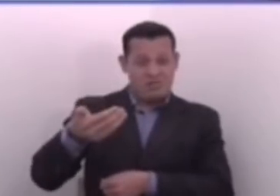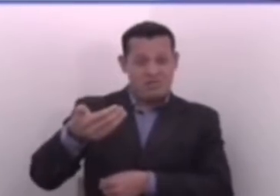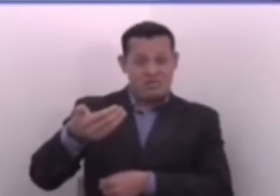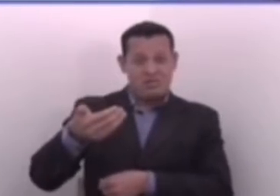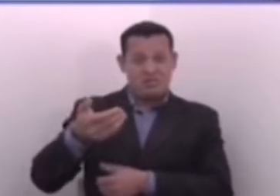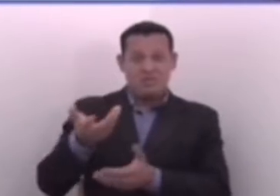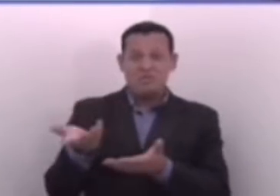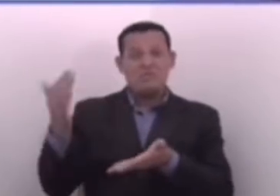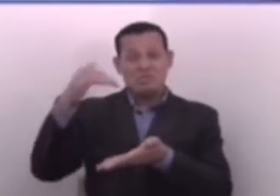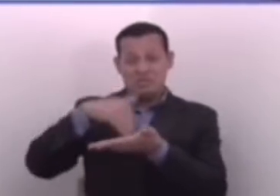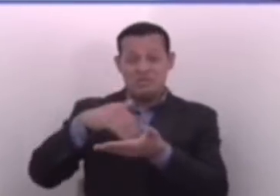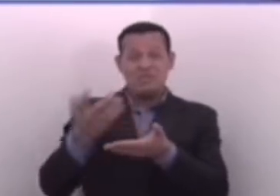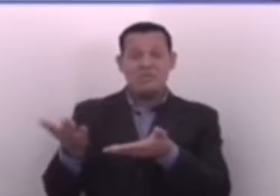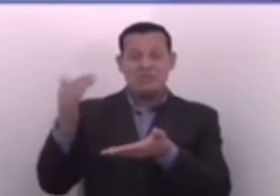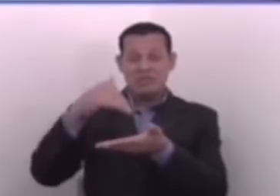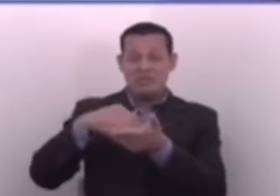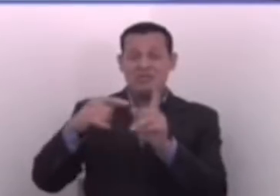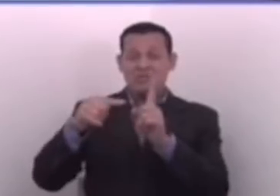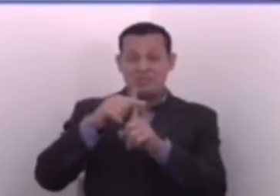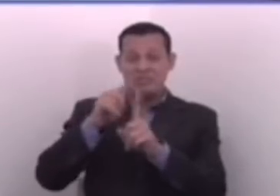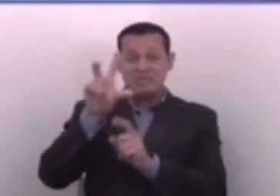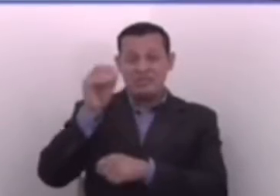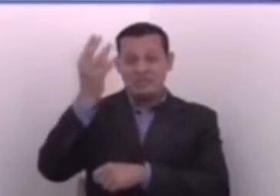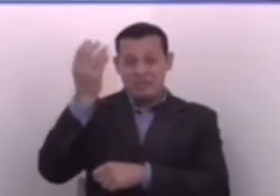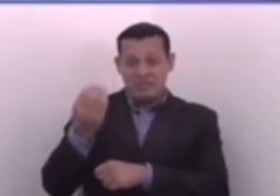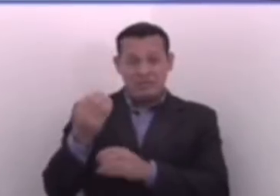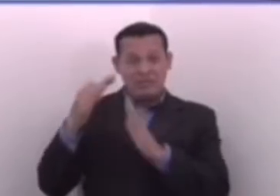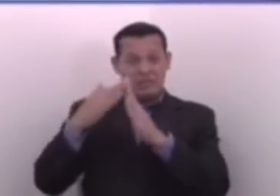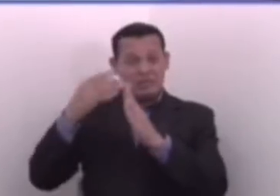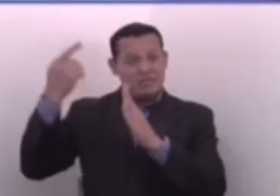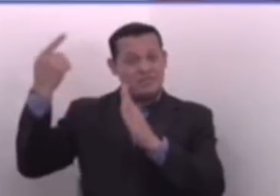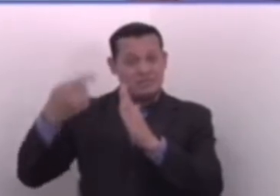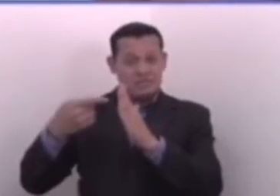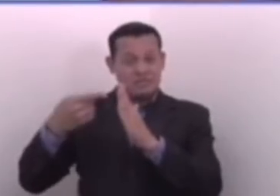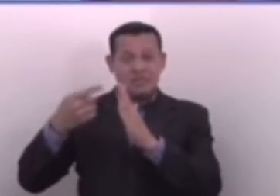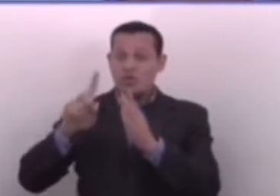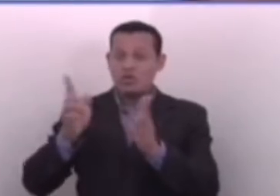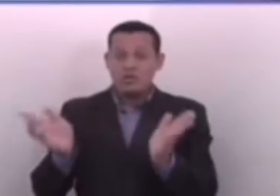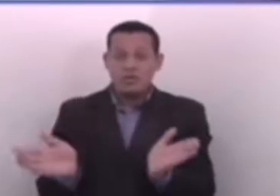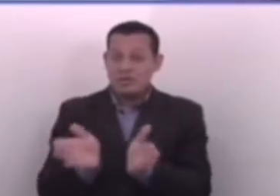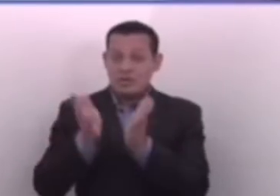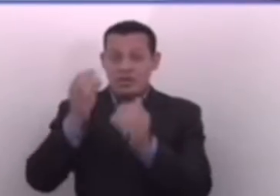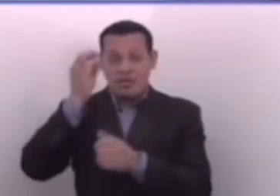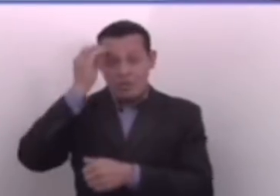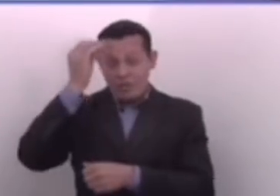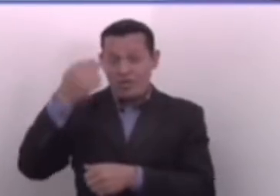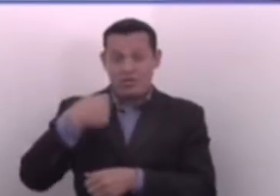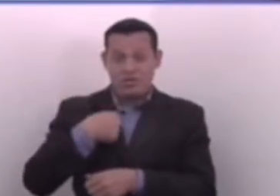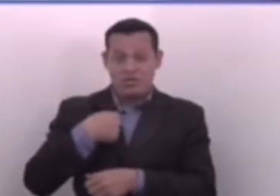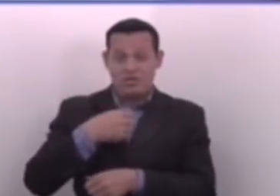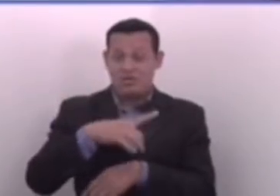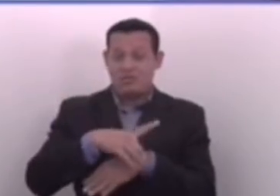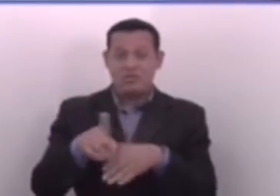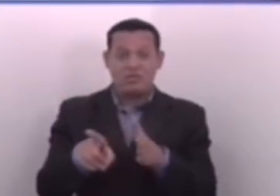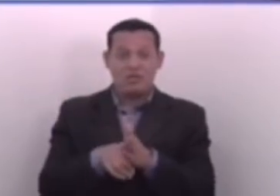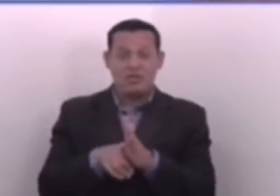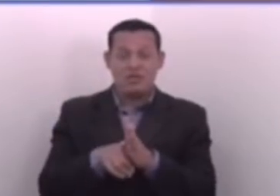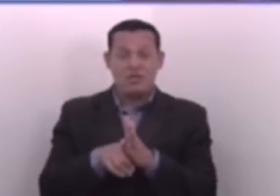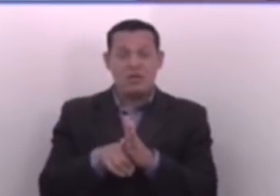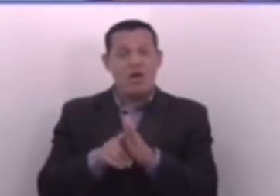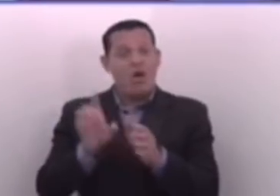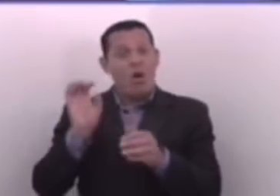prorrogando un estado de excepción. Y no se trata de lo que opina este diputado o